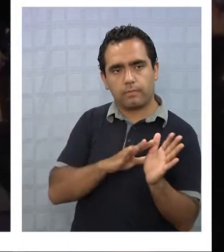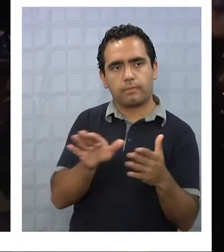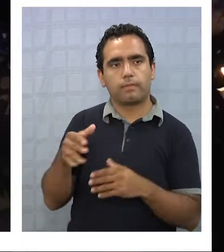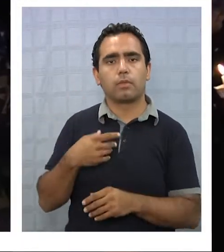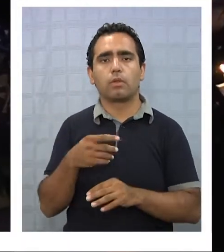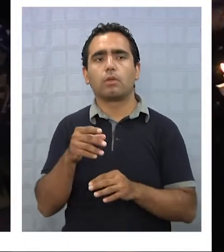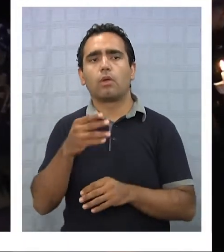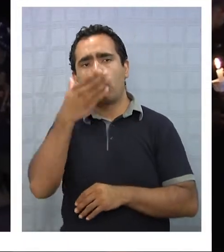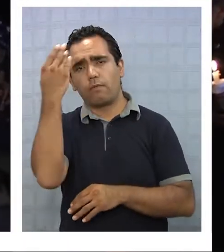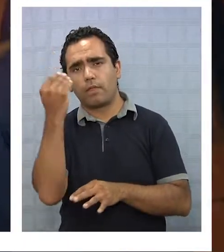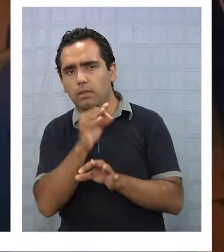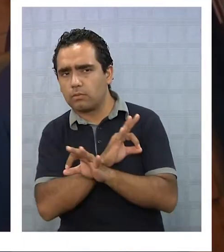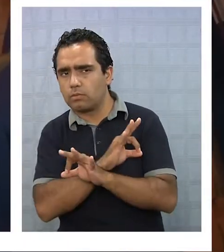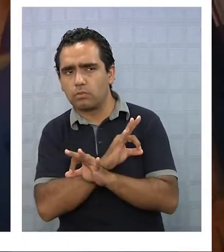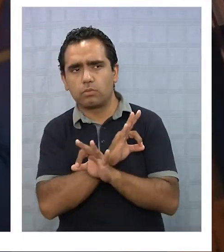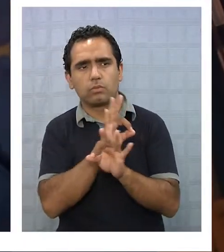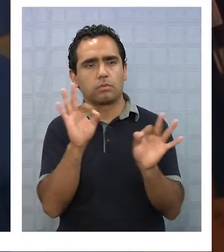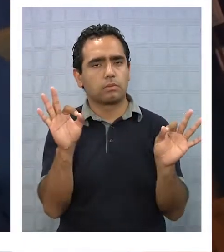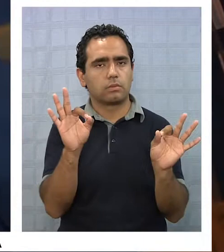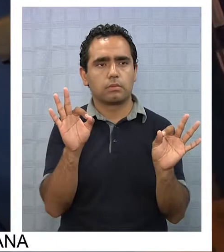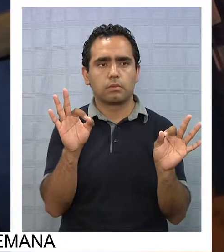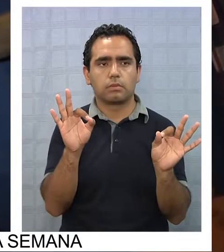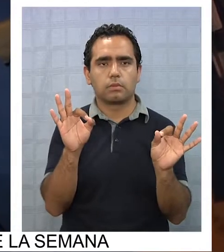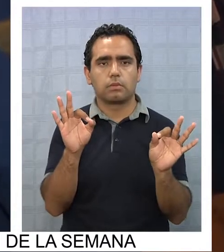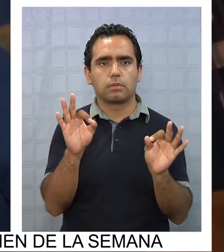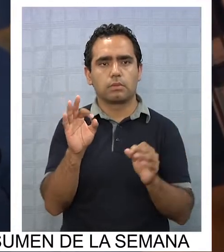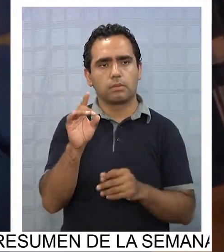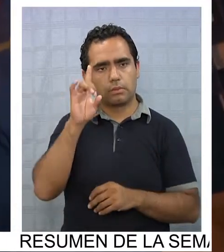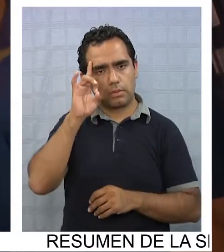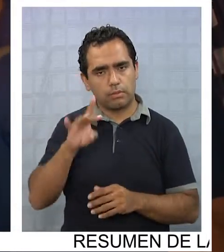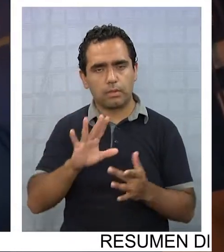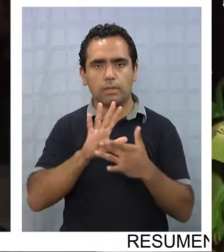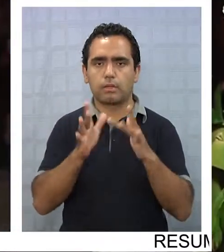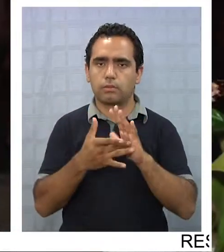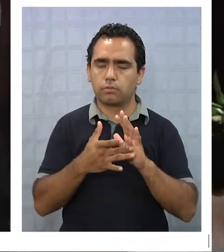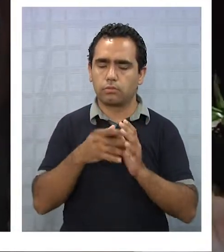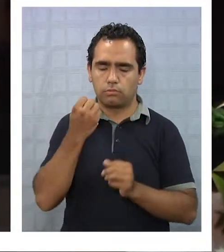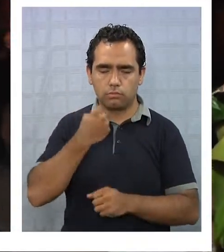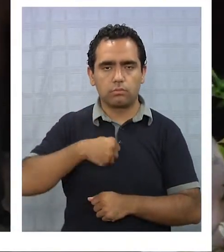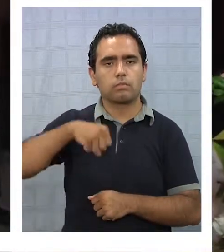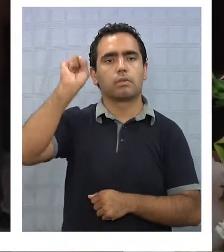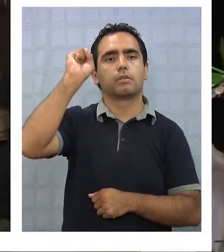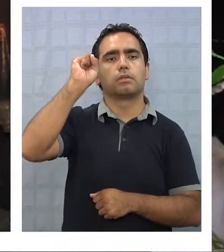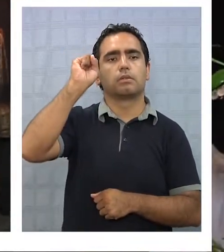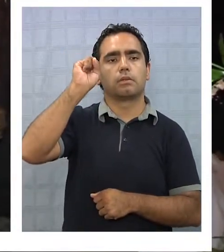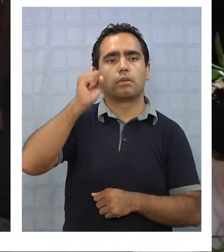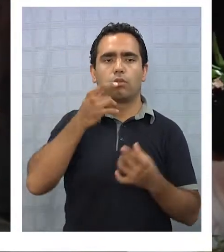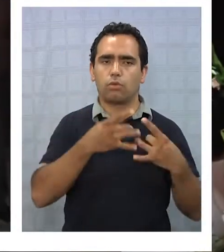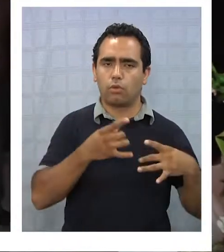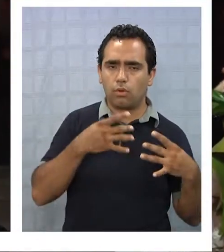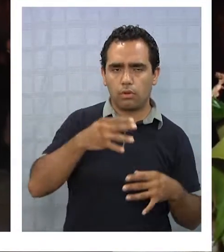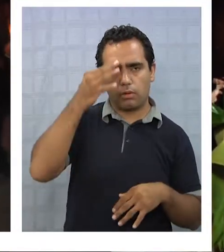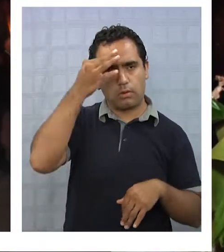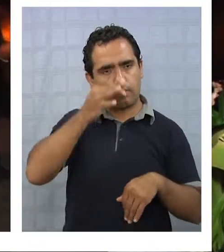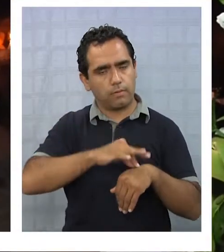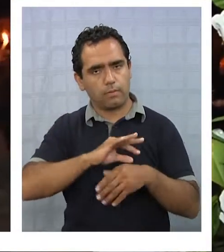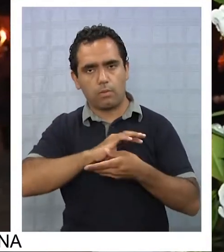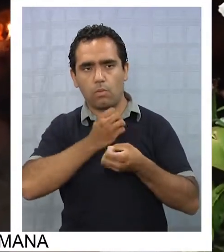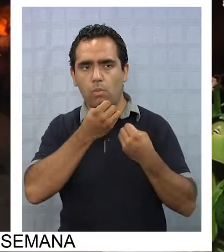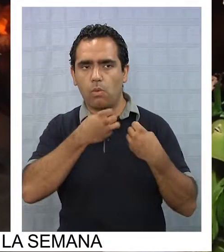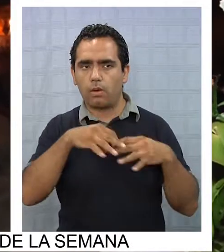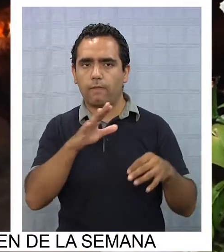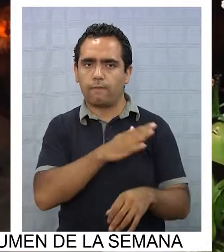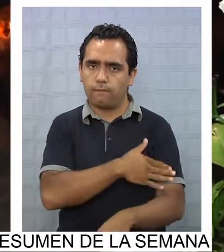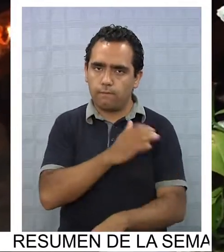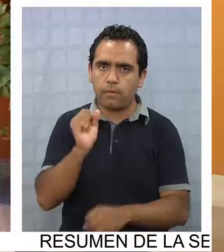Nunca olvidarnos, y de ahí la invitación a poder afirmar que Jesucristo venció, y que cualquier dolor, cualquier enfermedad, cualquier